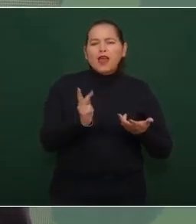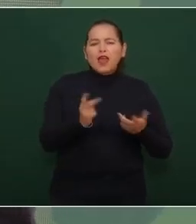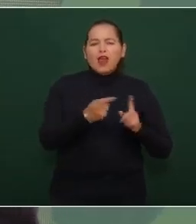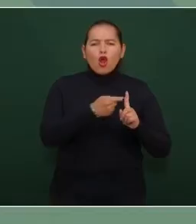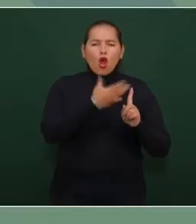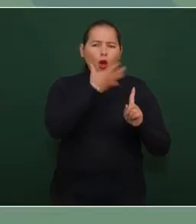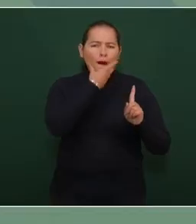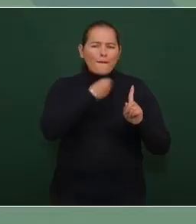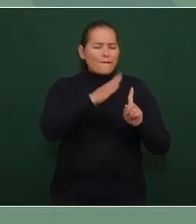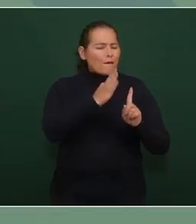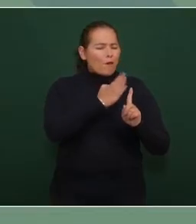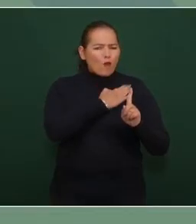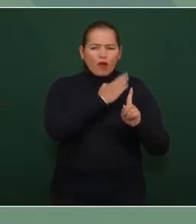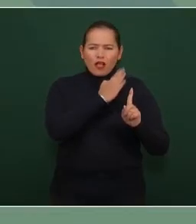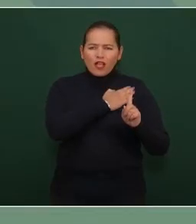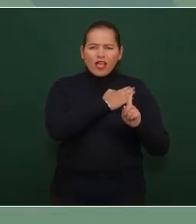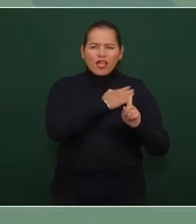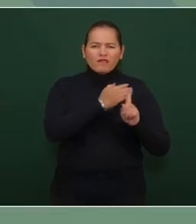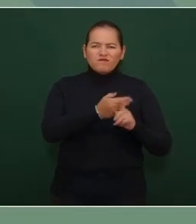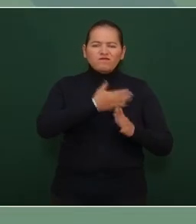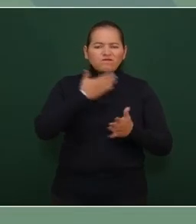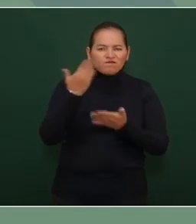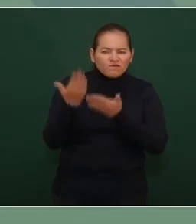y con el estudio